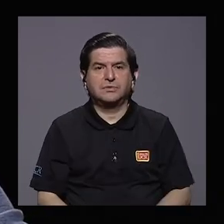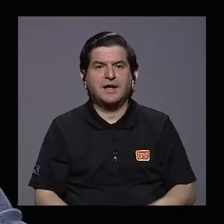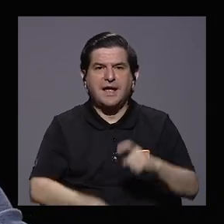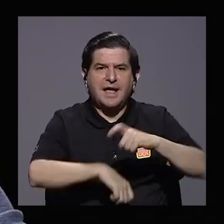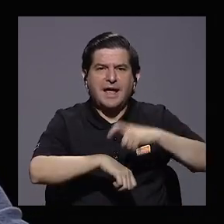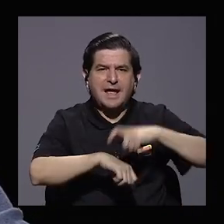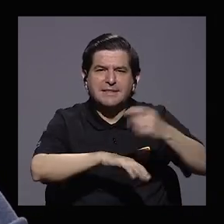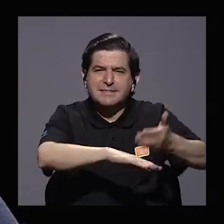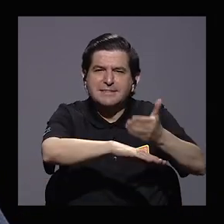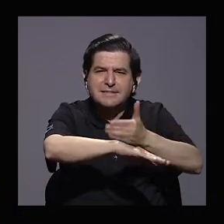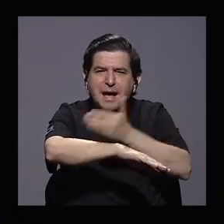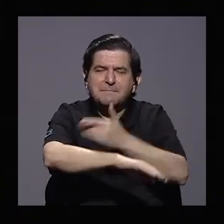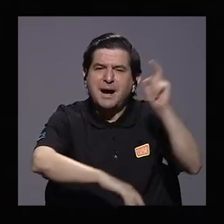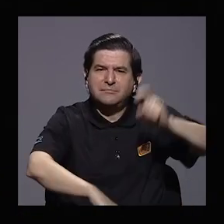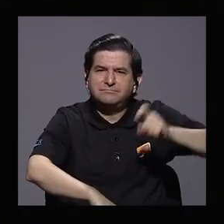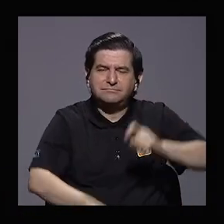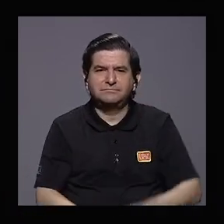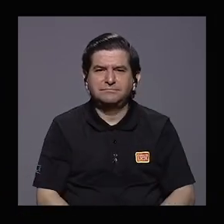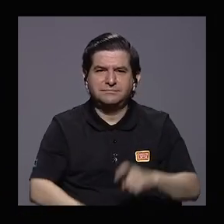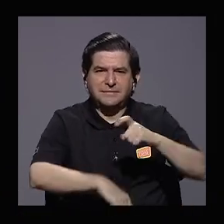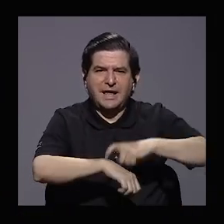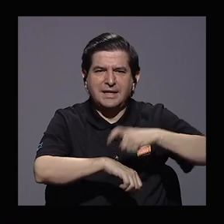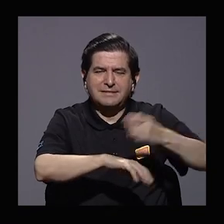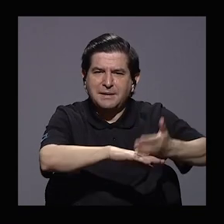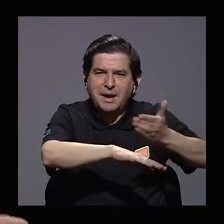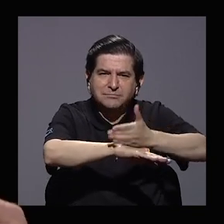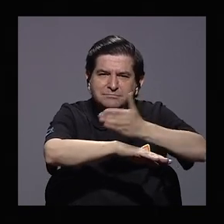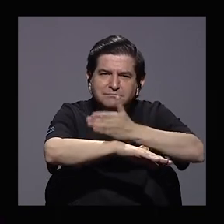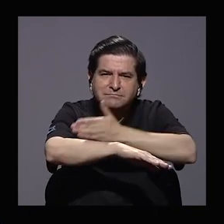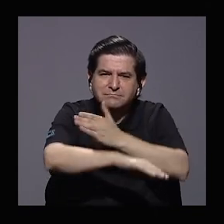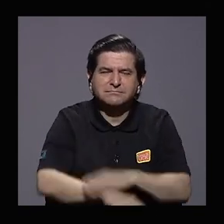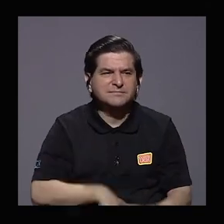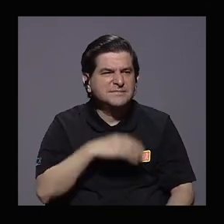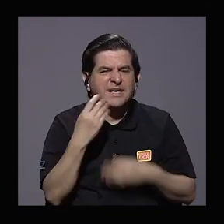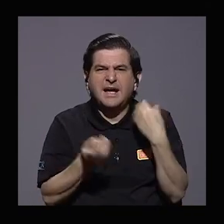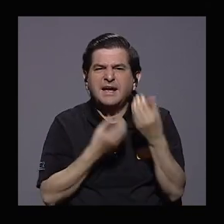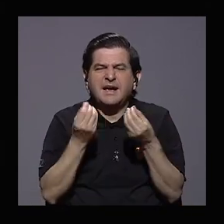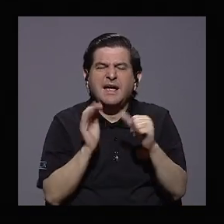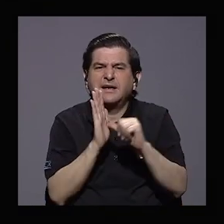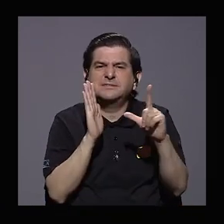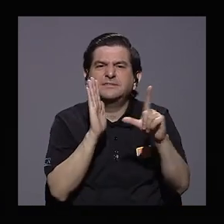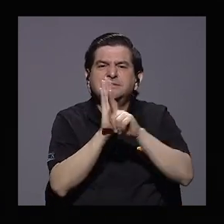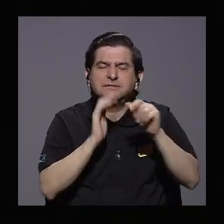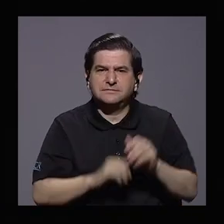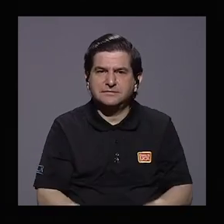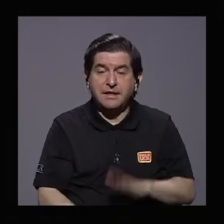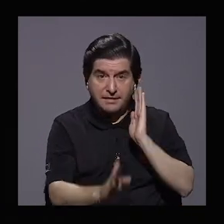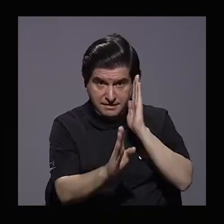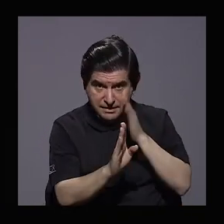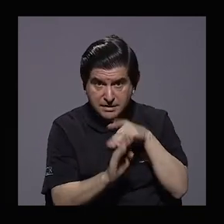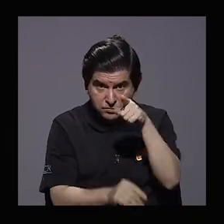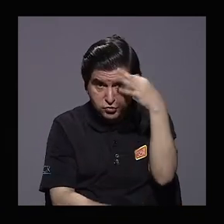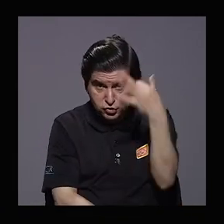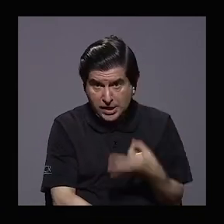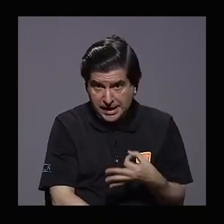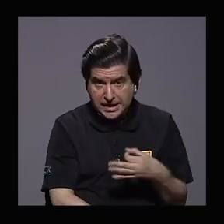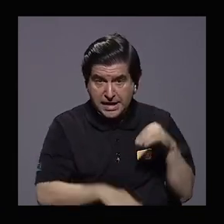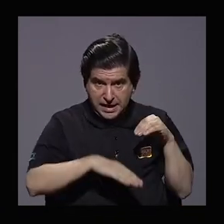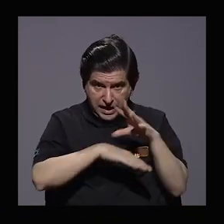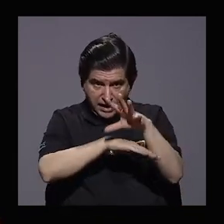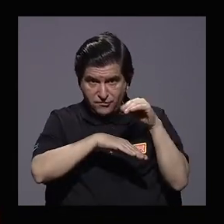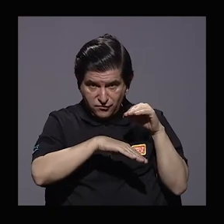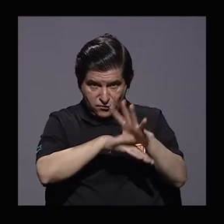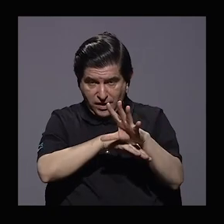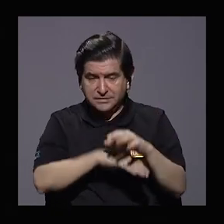recuperación. Doña Zóvila, en esta etapa de recuperación, ¿qué se está haciendo desde la Asamblea Legislativa directamente que usted cree que tiene incidencia